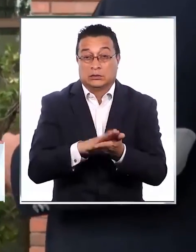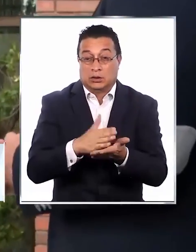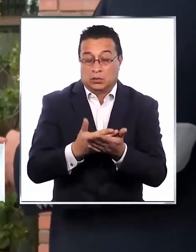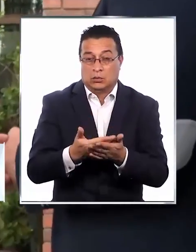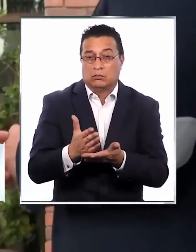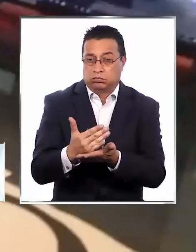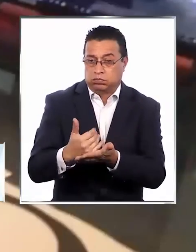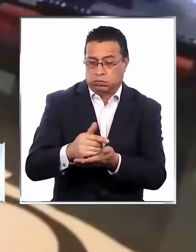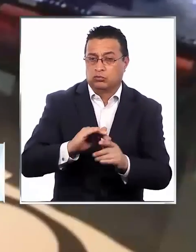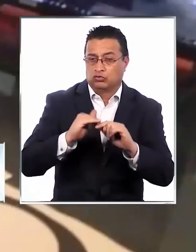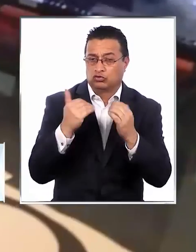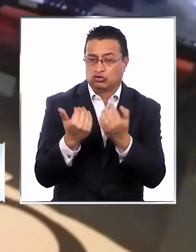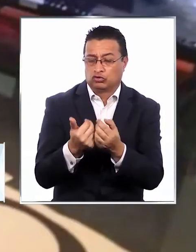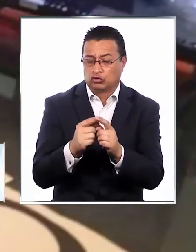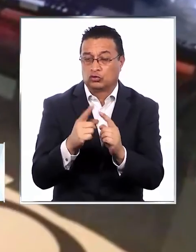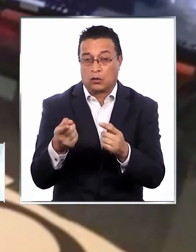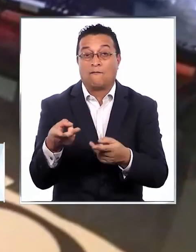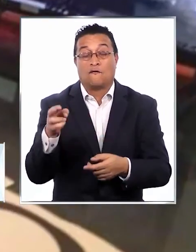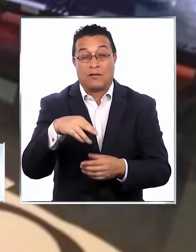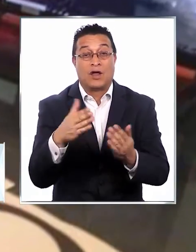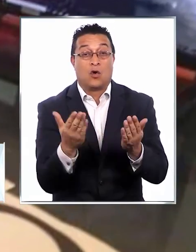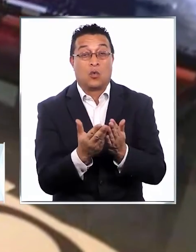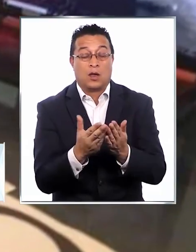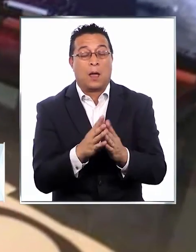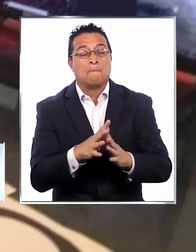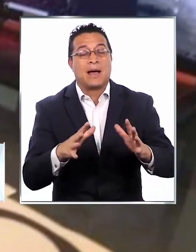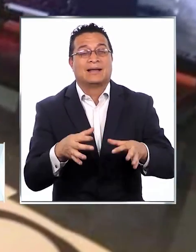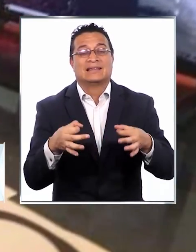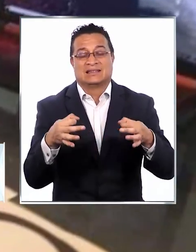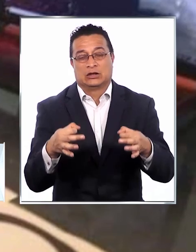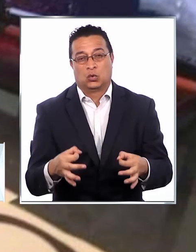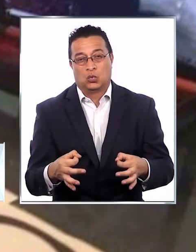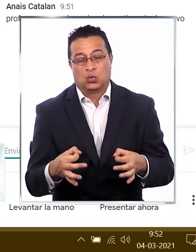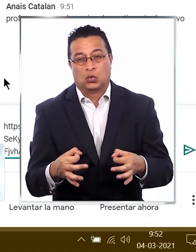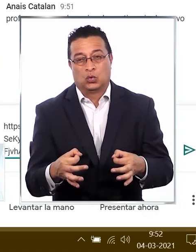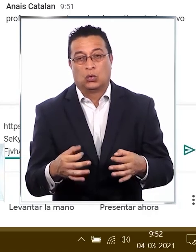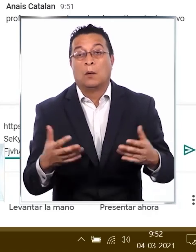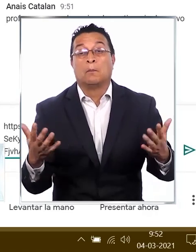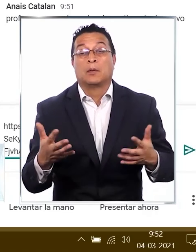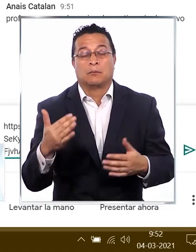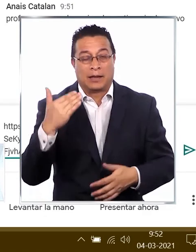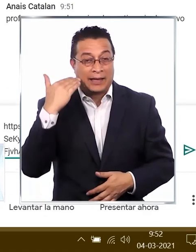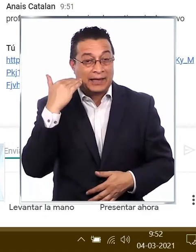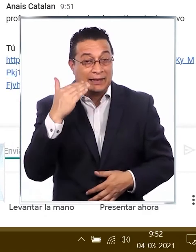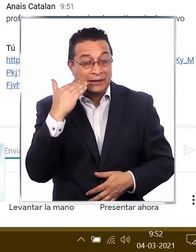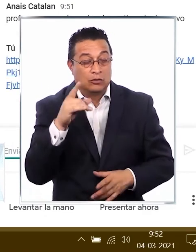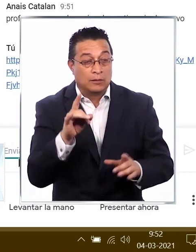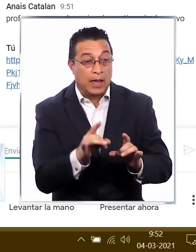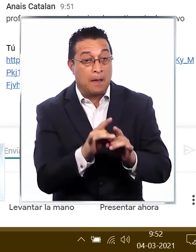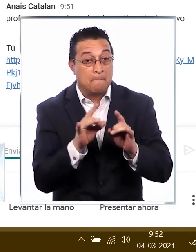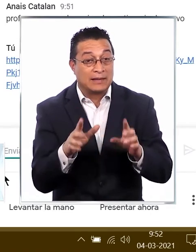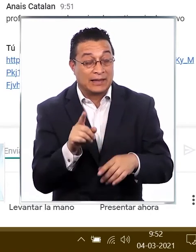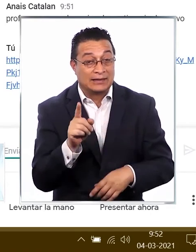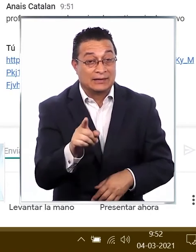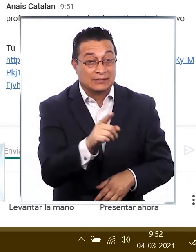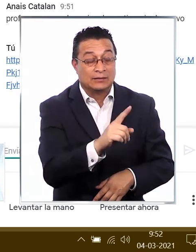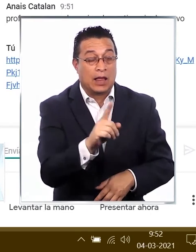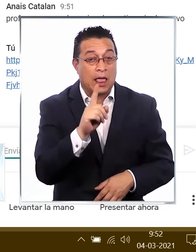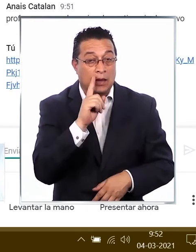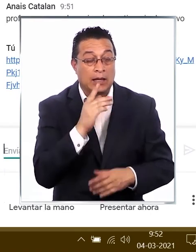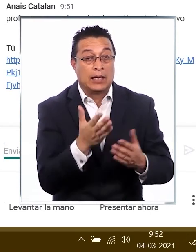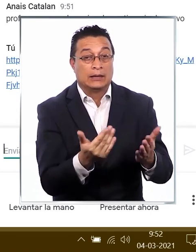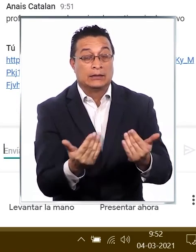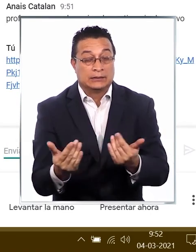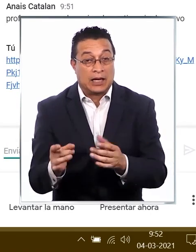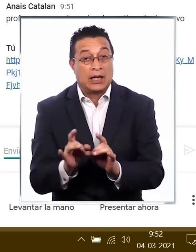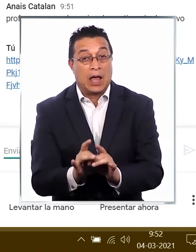sanitarias para que este regreso al colegio sea lo más seguro posible y para que los niños, en especial aquellos que tienen